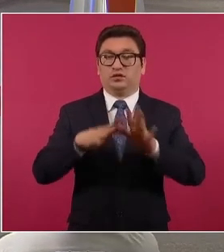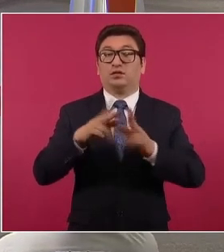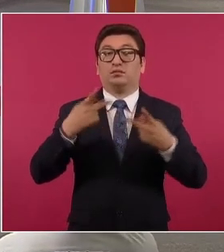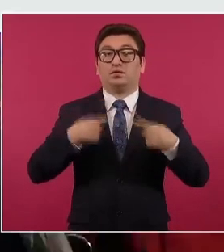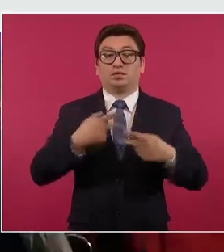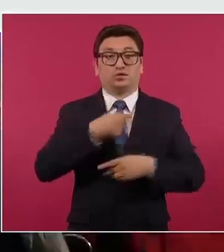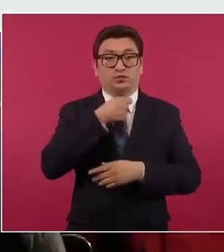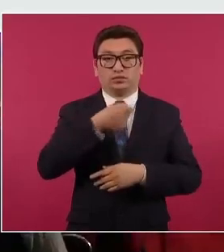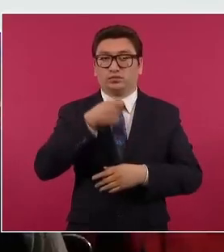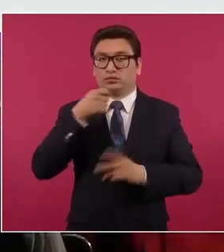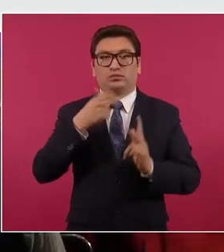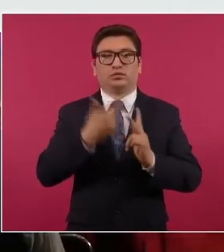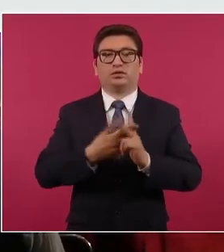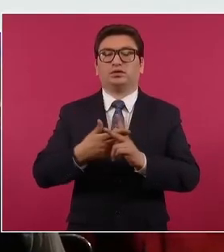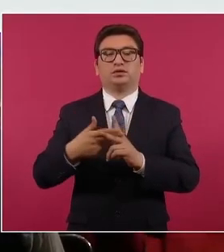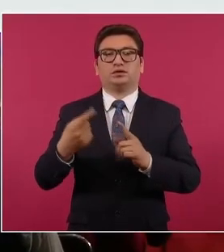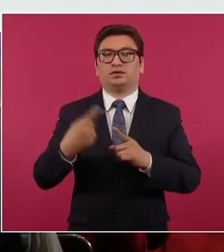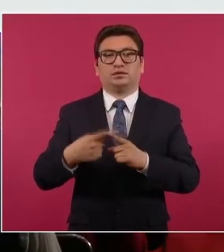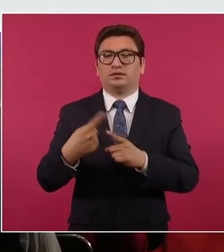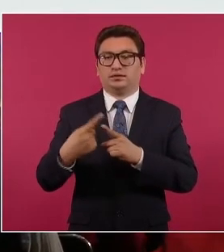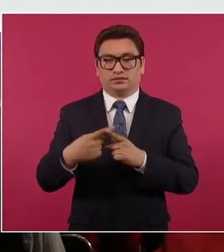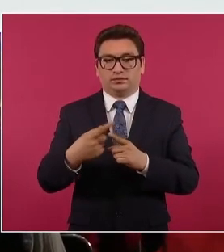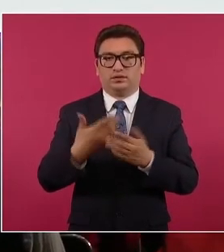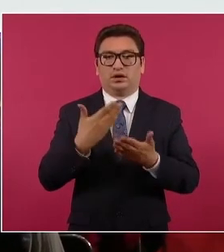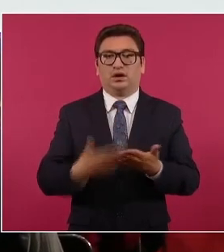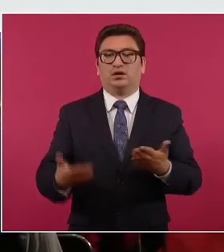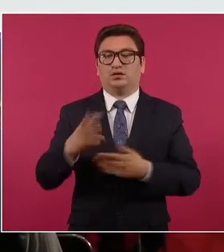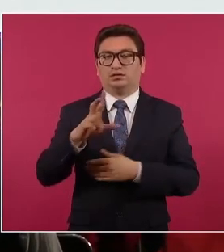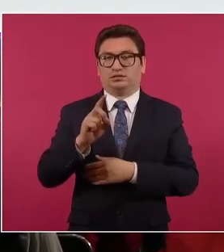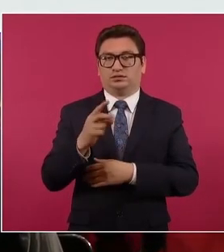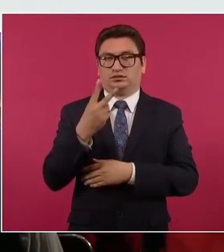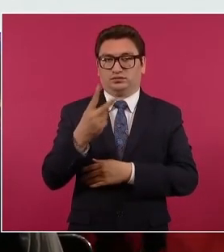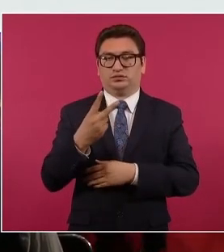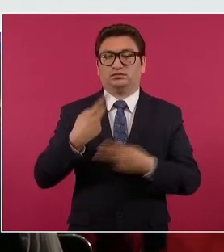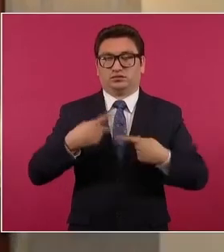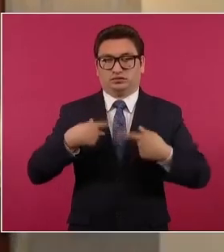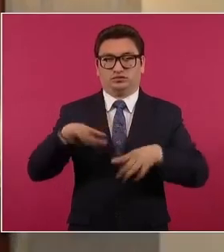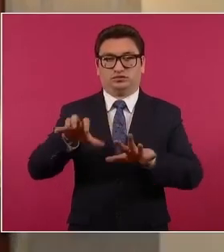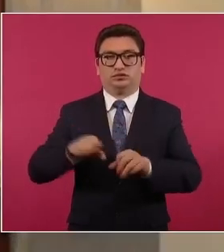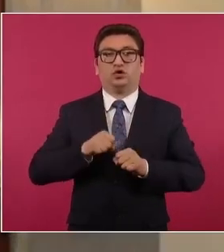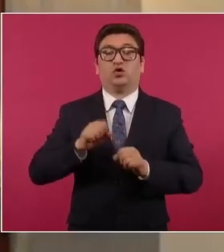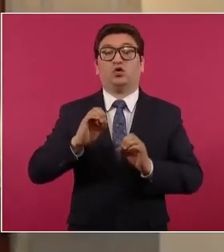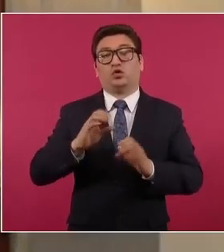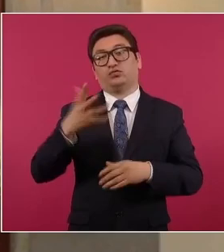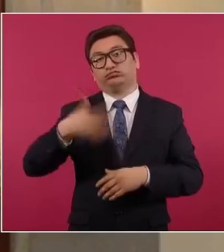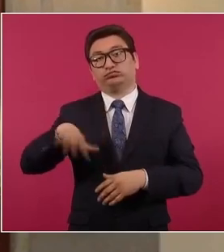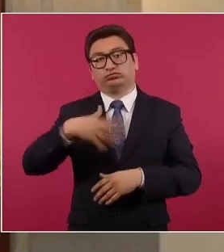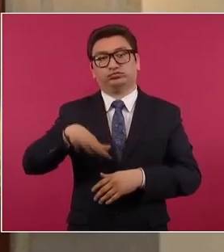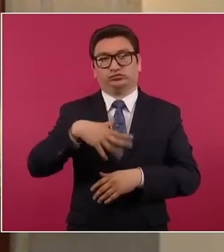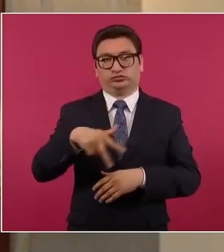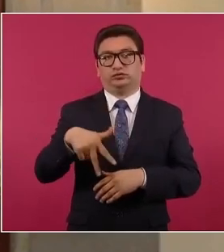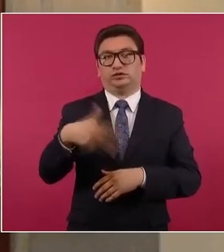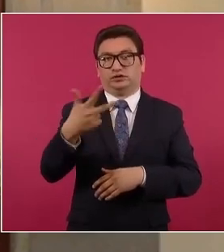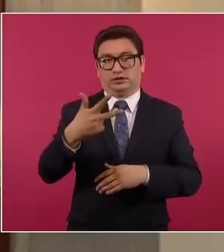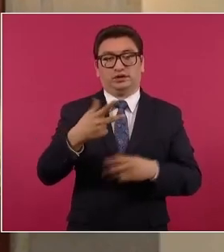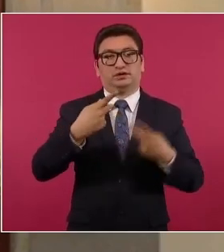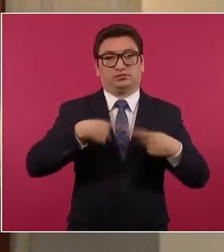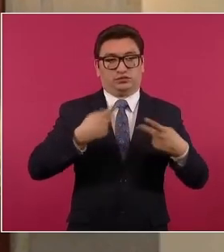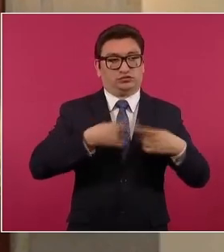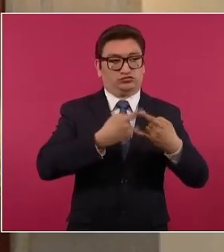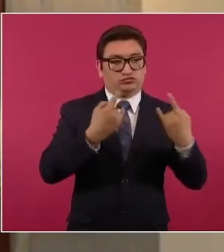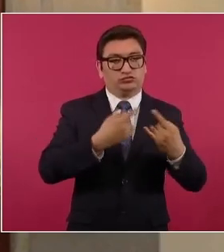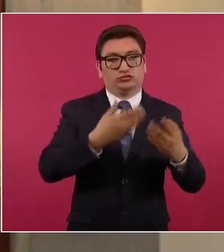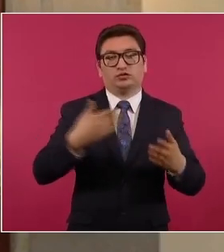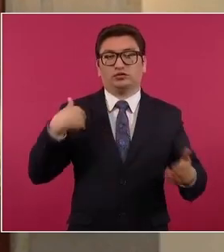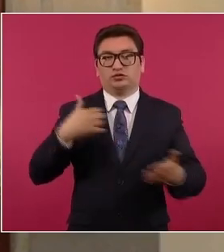han sido privados de la vida. En la actualidad hay 32 detenidos o buscados de 13 casos que se han presentado